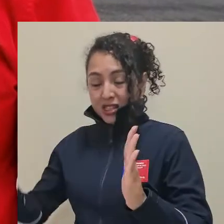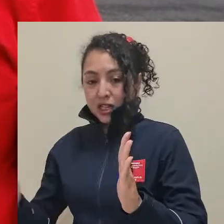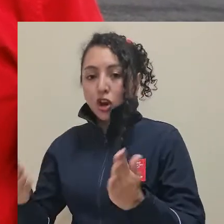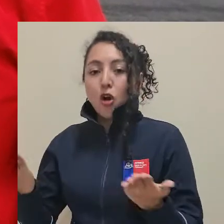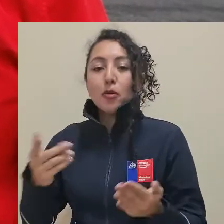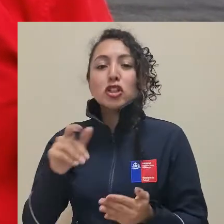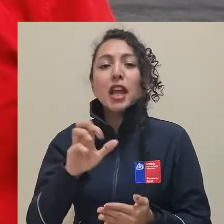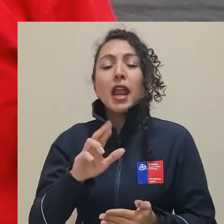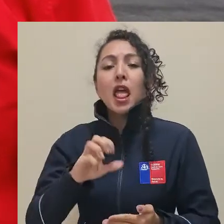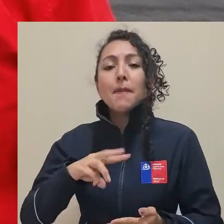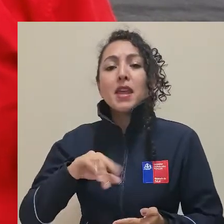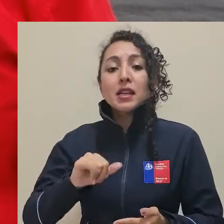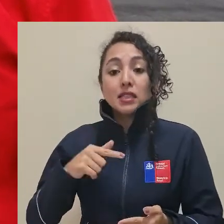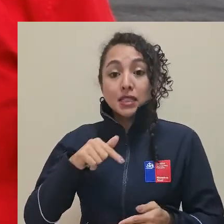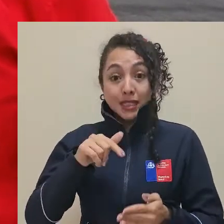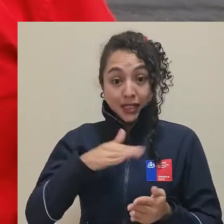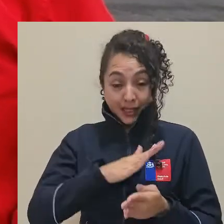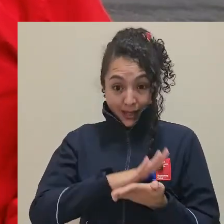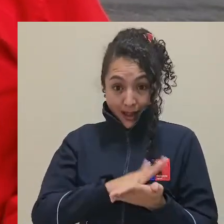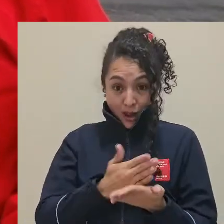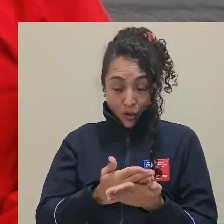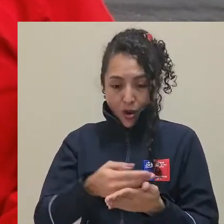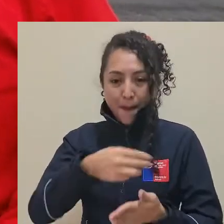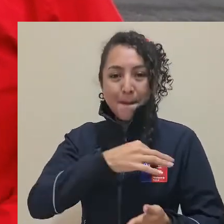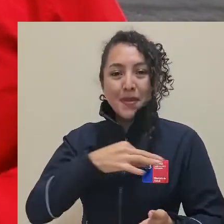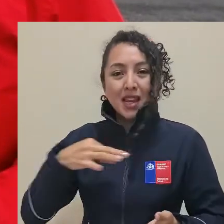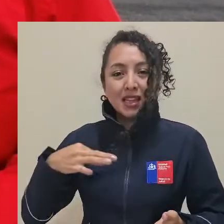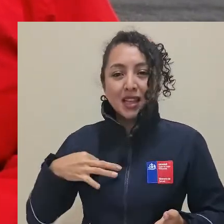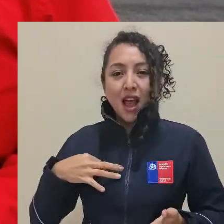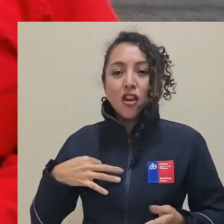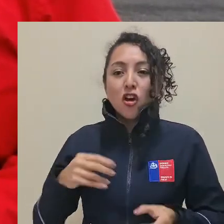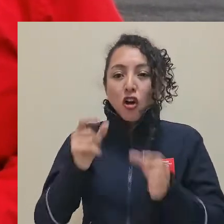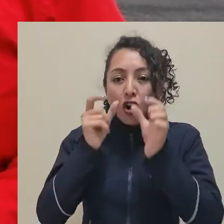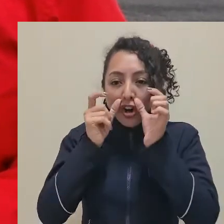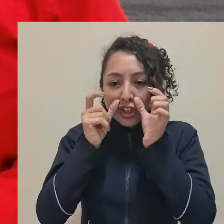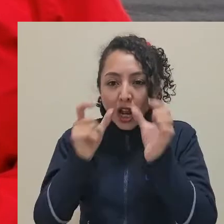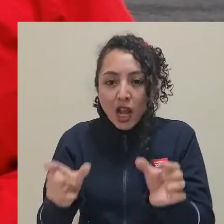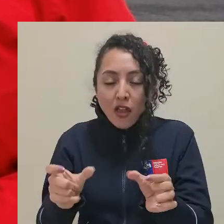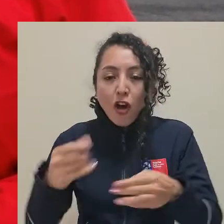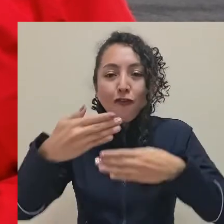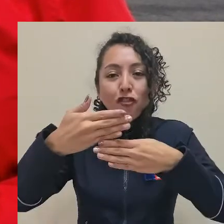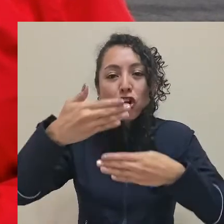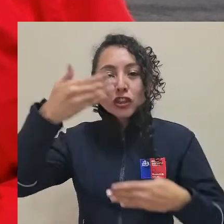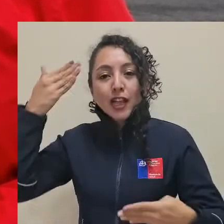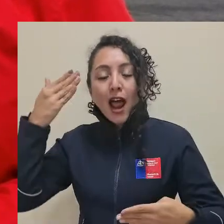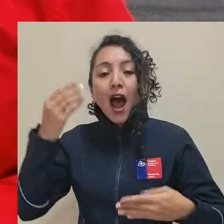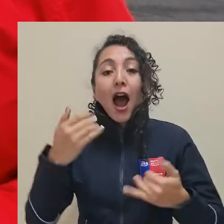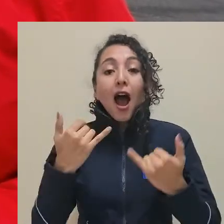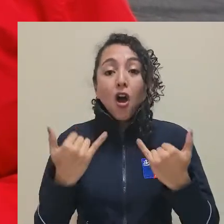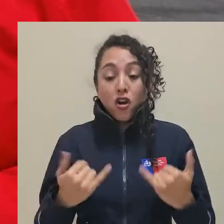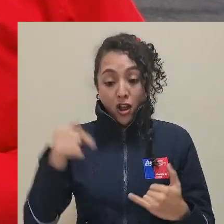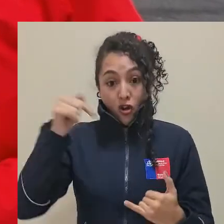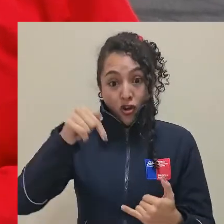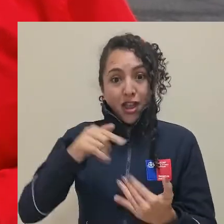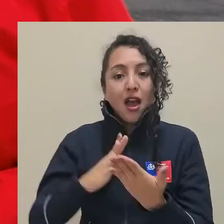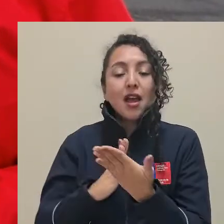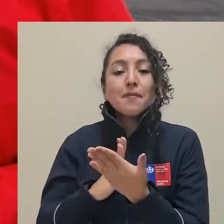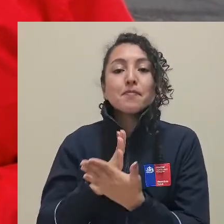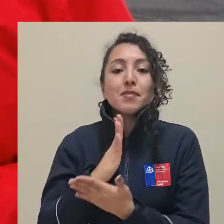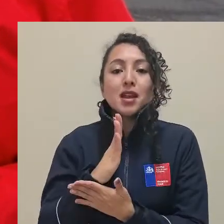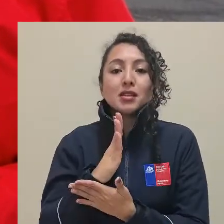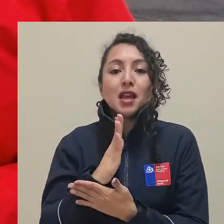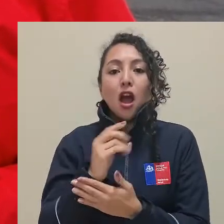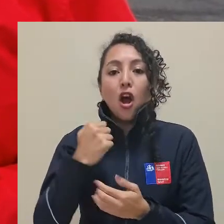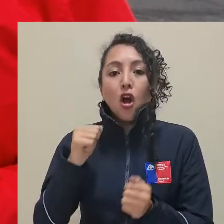como Seremi de Salud y de acuerdo a los alineamientos de nuestro ministerio hemos reforzado el monitoreo en fronteras. Ahora, desde